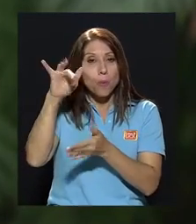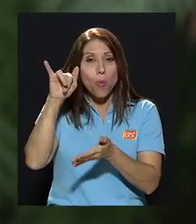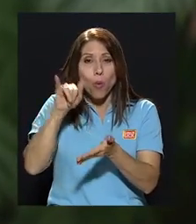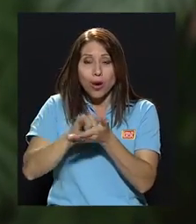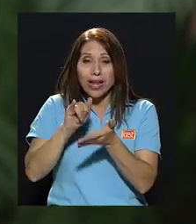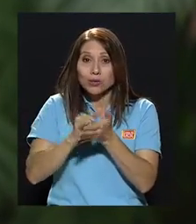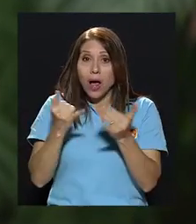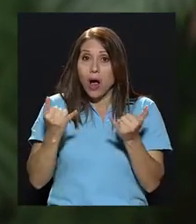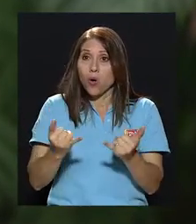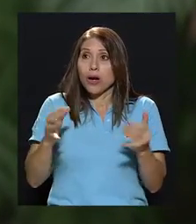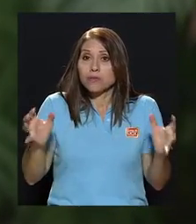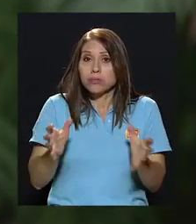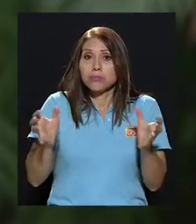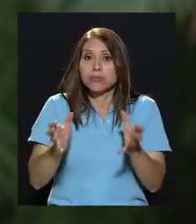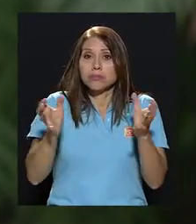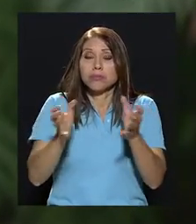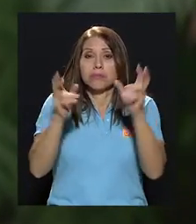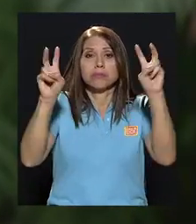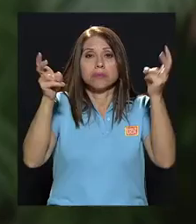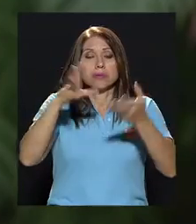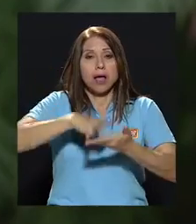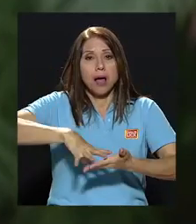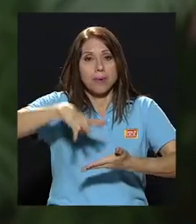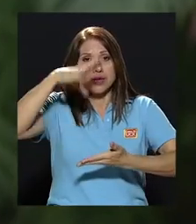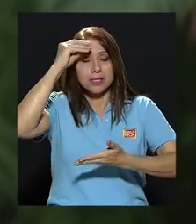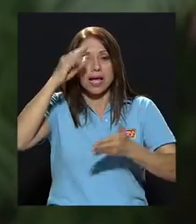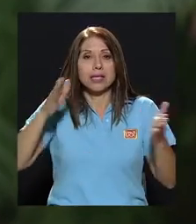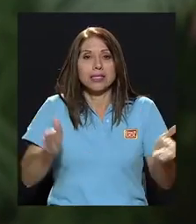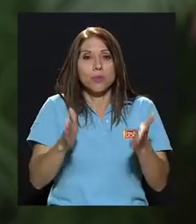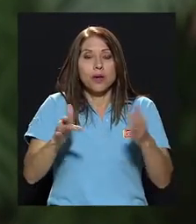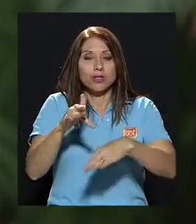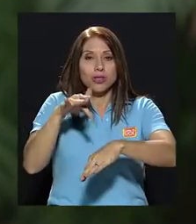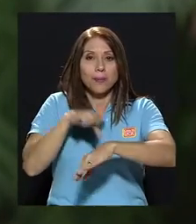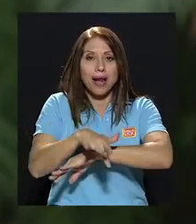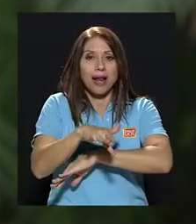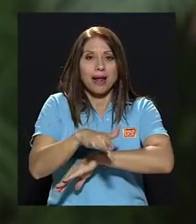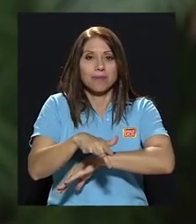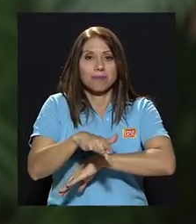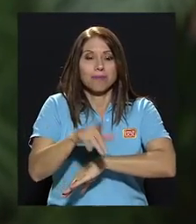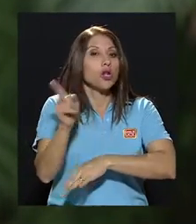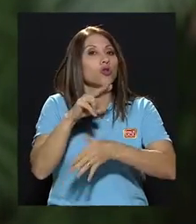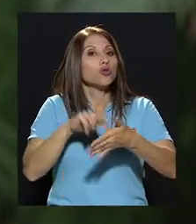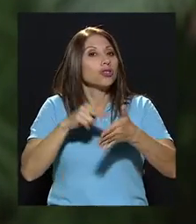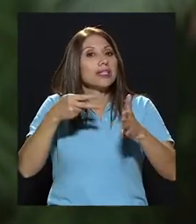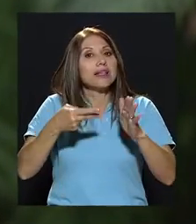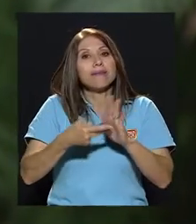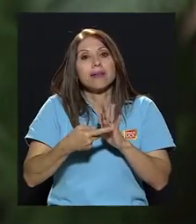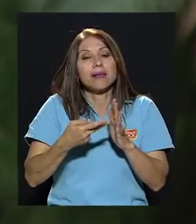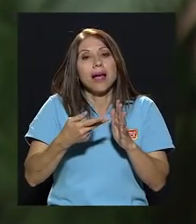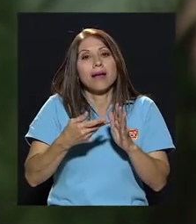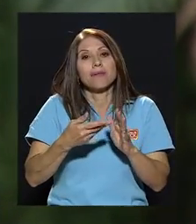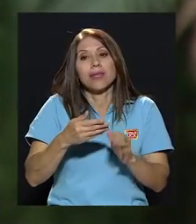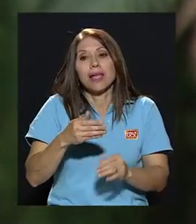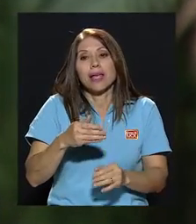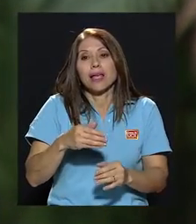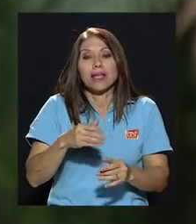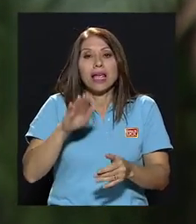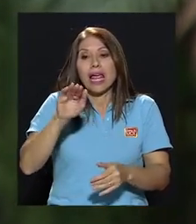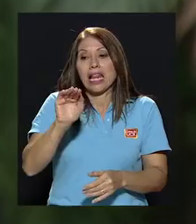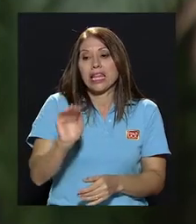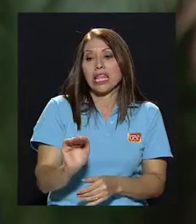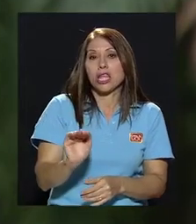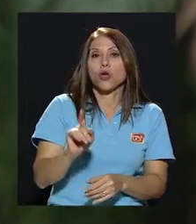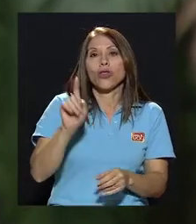ha tomado tanto auge el aprendizaje de estimulación temprana, sin caer en que el chiquito tiene que ser casi una